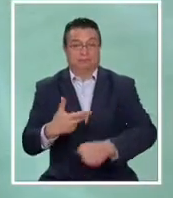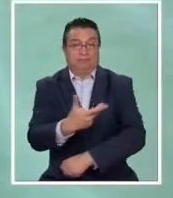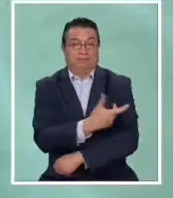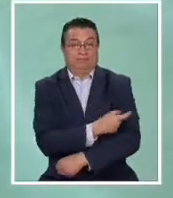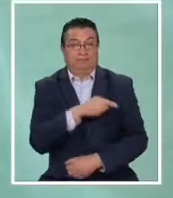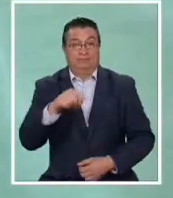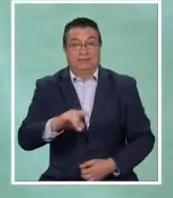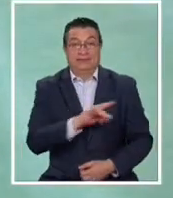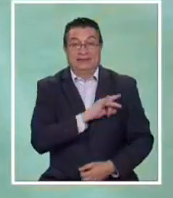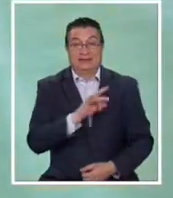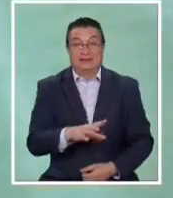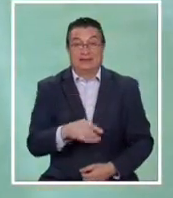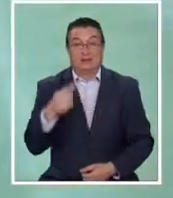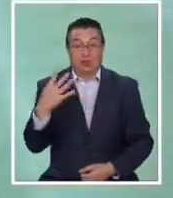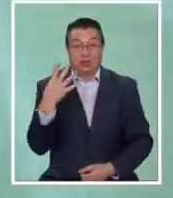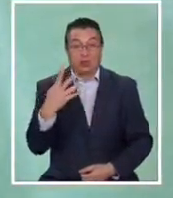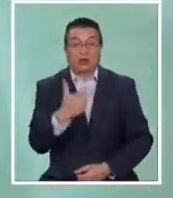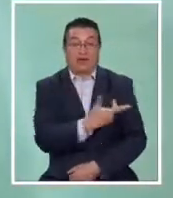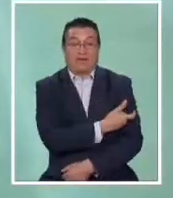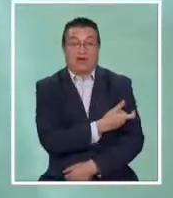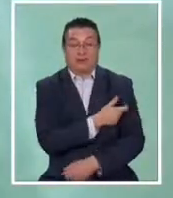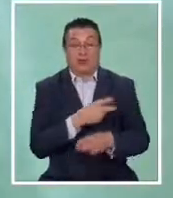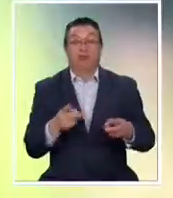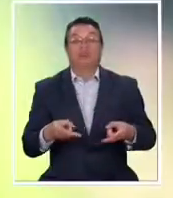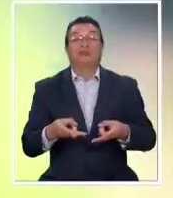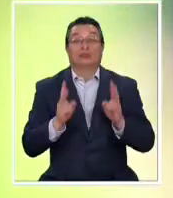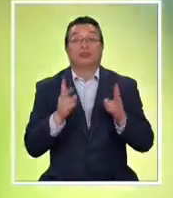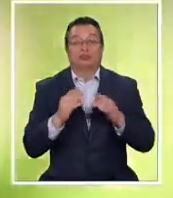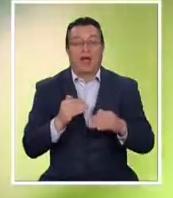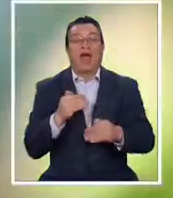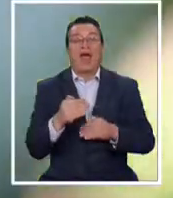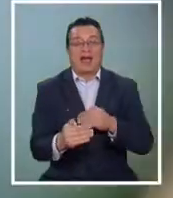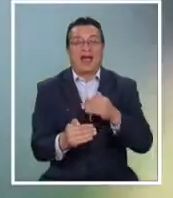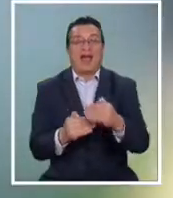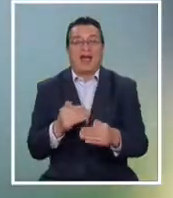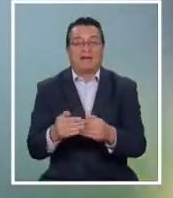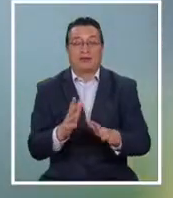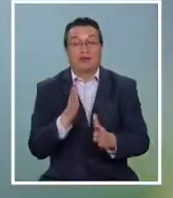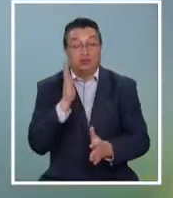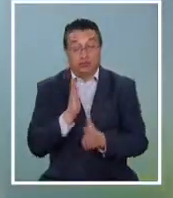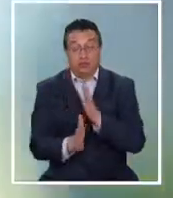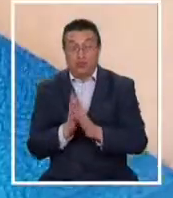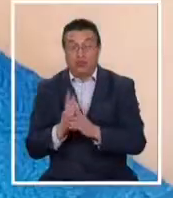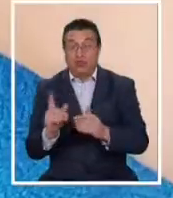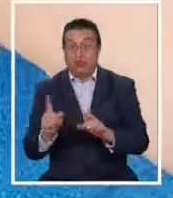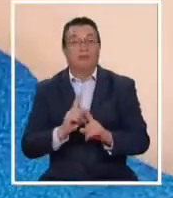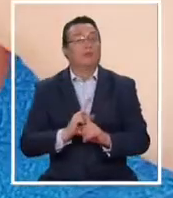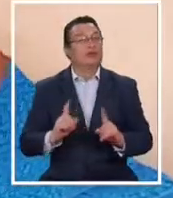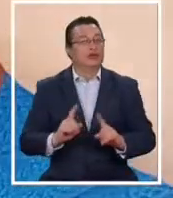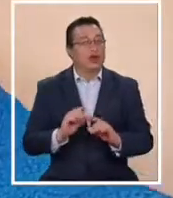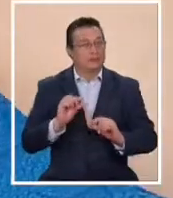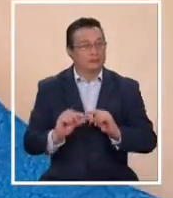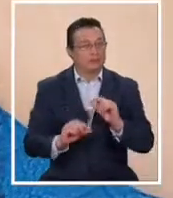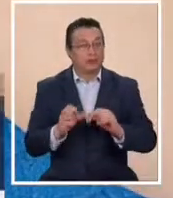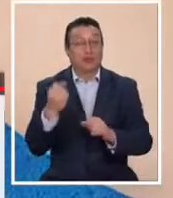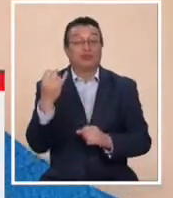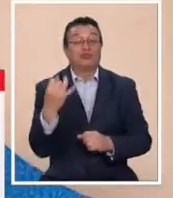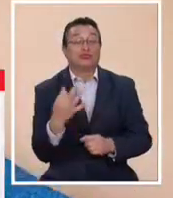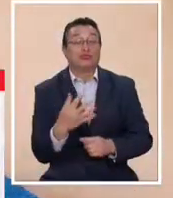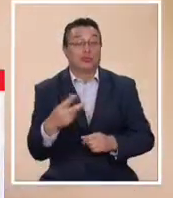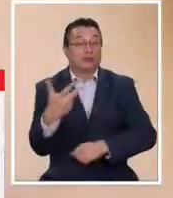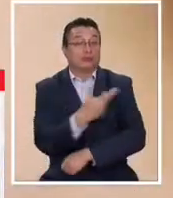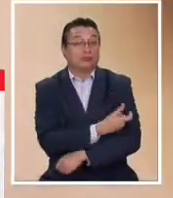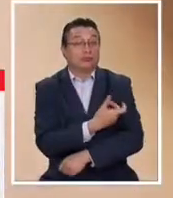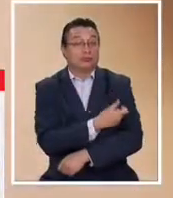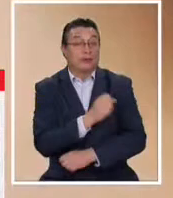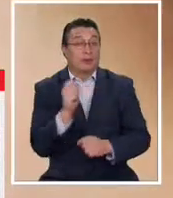en nuestro país con ahora cuatro vacunas autorizadas sigue avanzando, aunque no tan rápido como se esperaba. El número de vacunados diarios